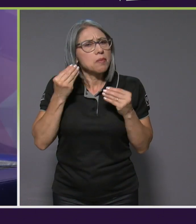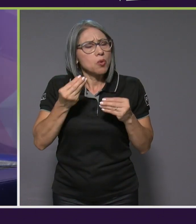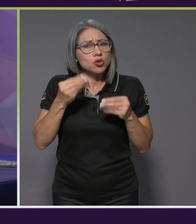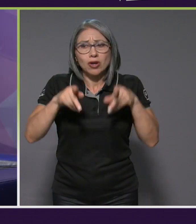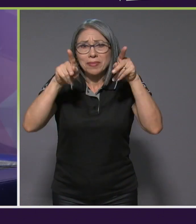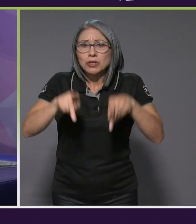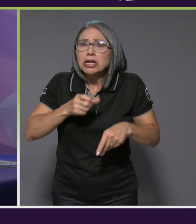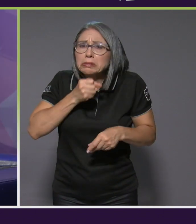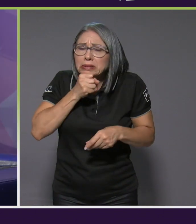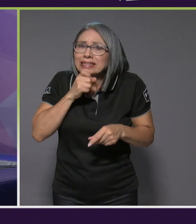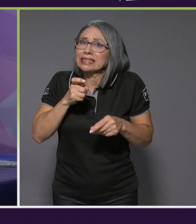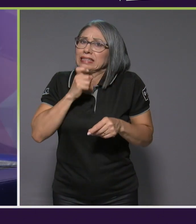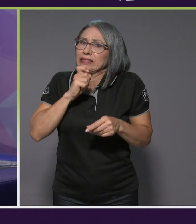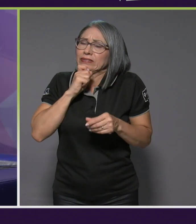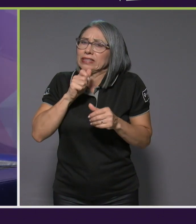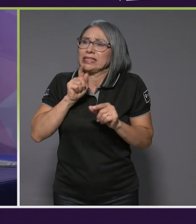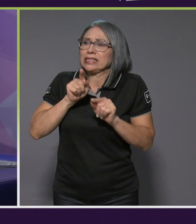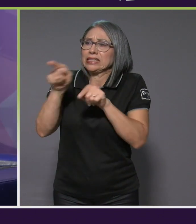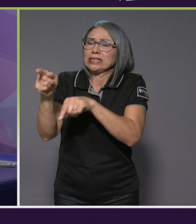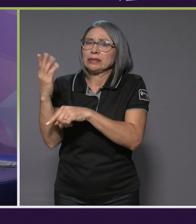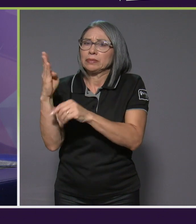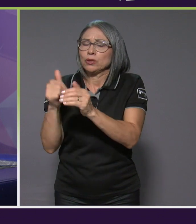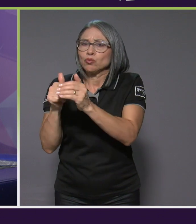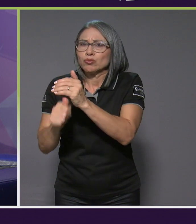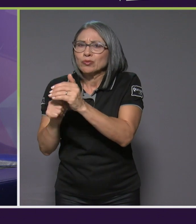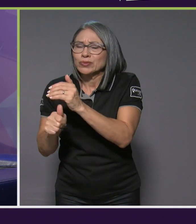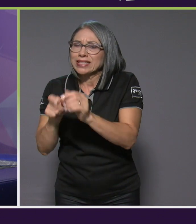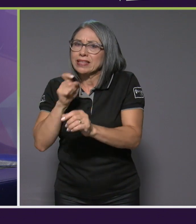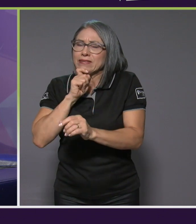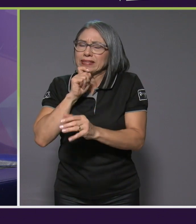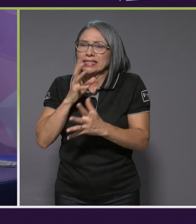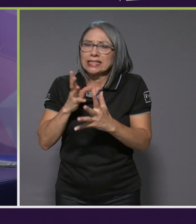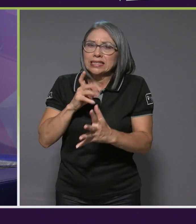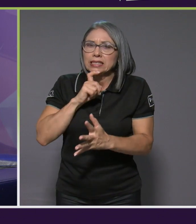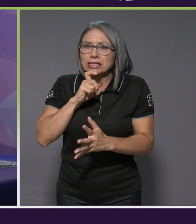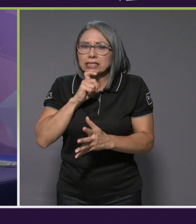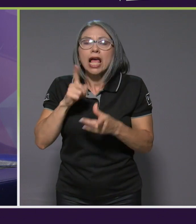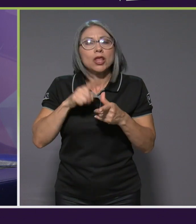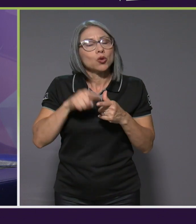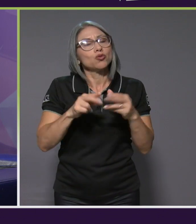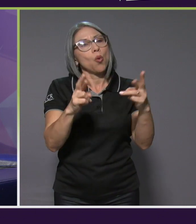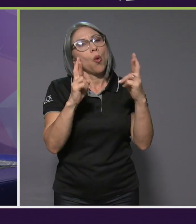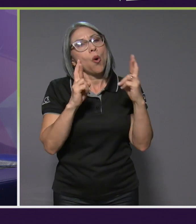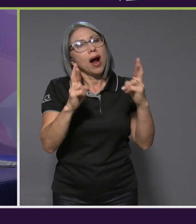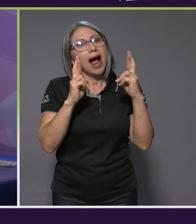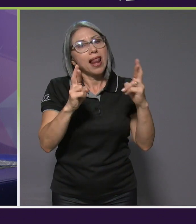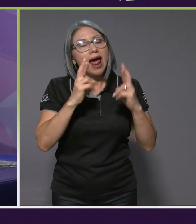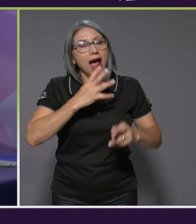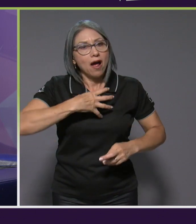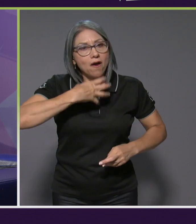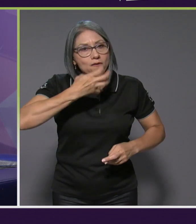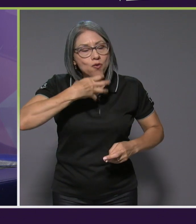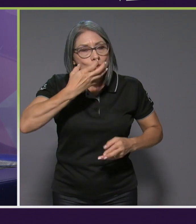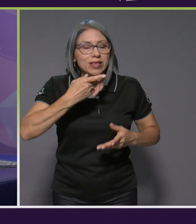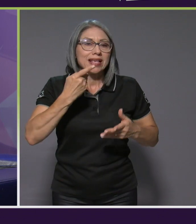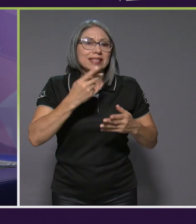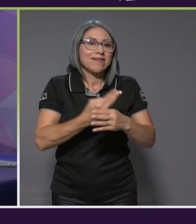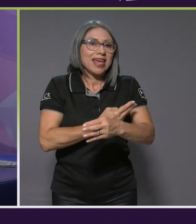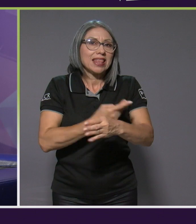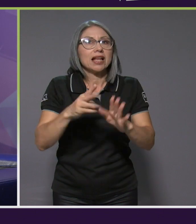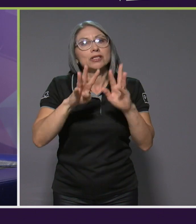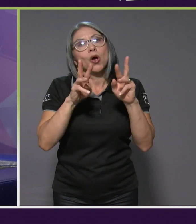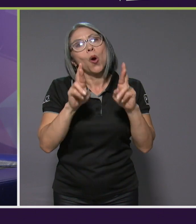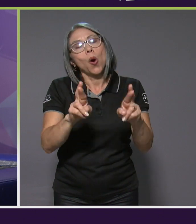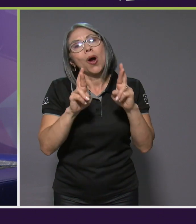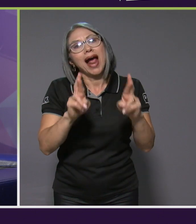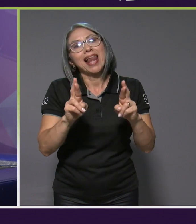frutas y vegetales indiscutiblemente tienen que estar, ojalá, digamos, en la teoría, ¿verdad? Ojalá que sean cinco porciones, pero